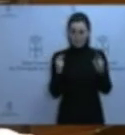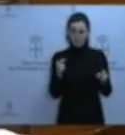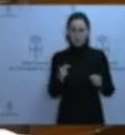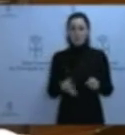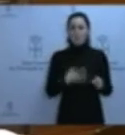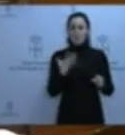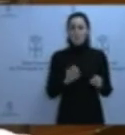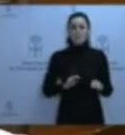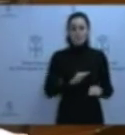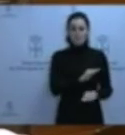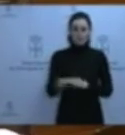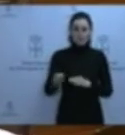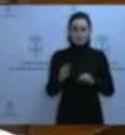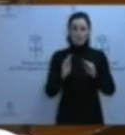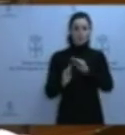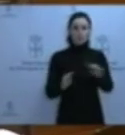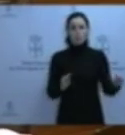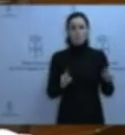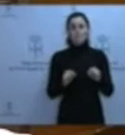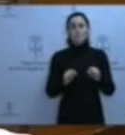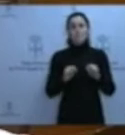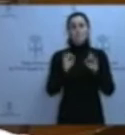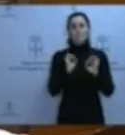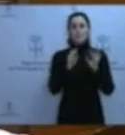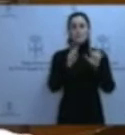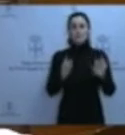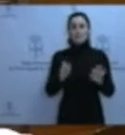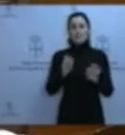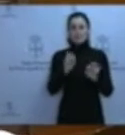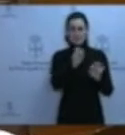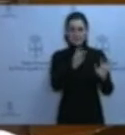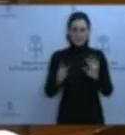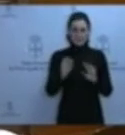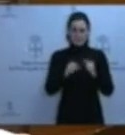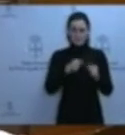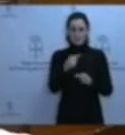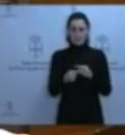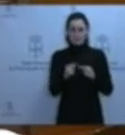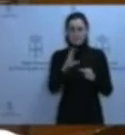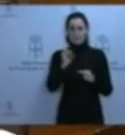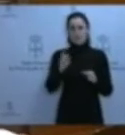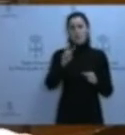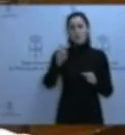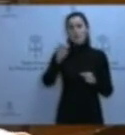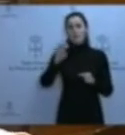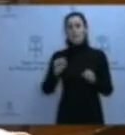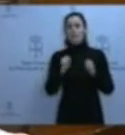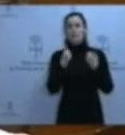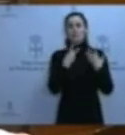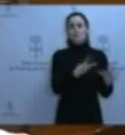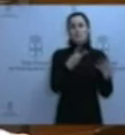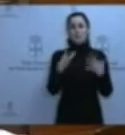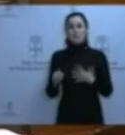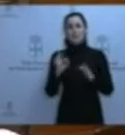podrían haber financiado ayudas escolares a más de 70 familias corberanas o se podrían haber comprado 230 libros de primer ciclo de